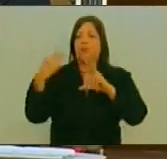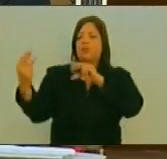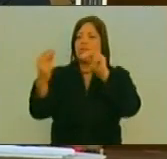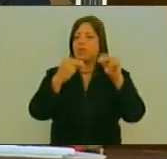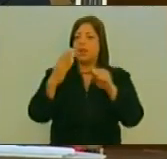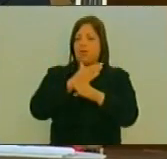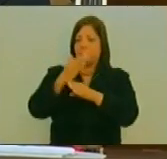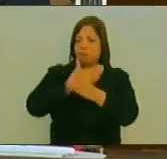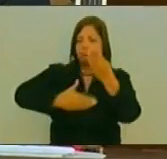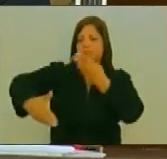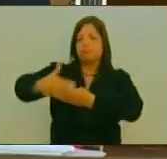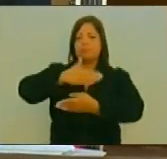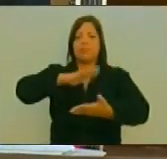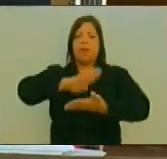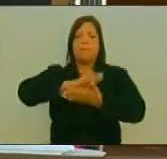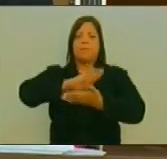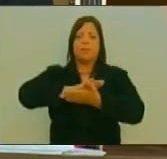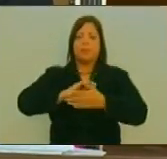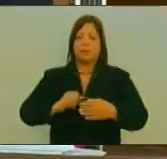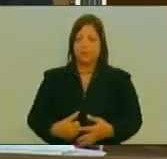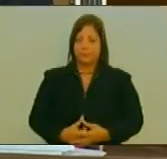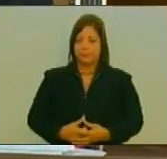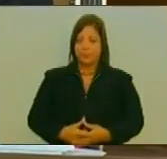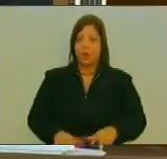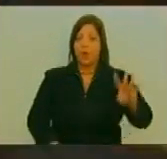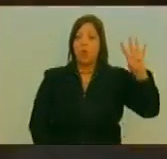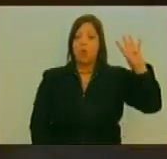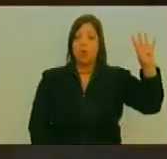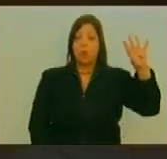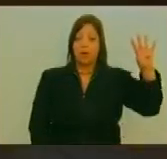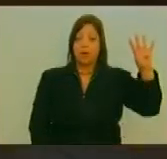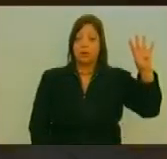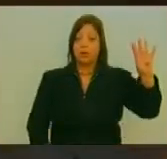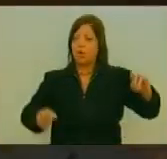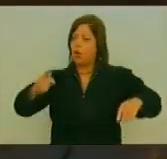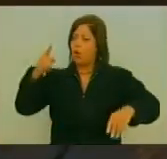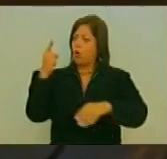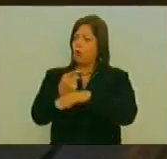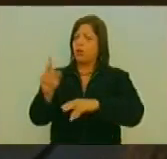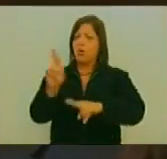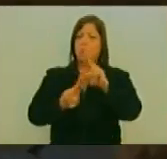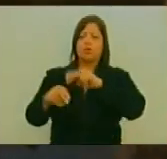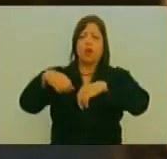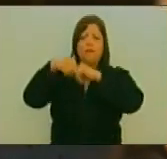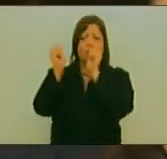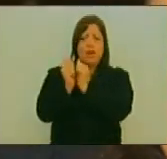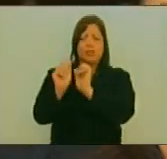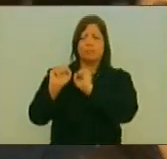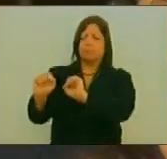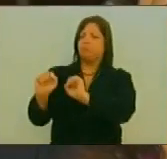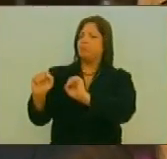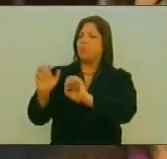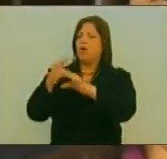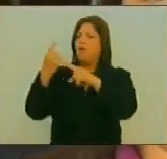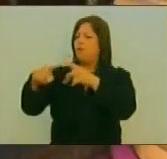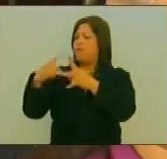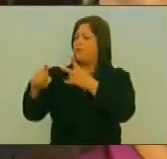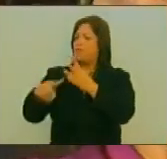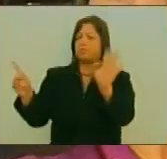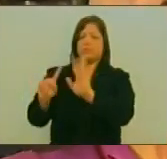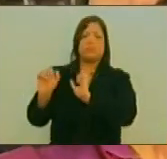la convivencia Pacífica Cuarto Condenar El uso De la violencia En todas Sus formas